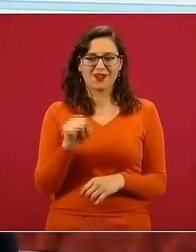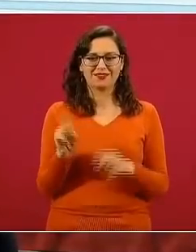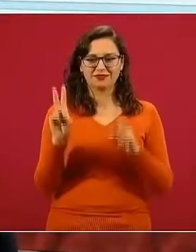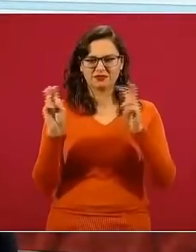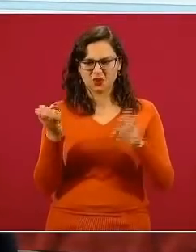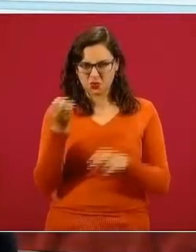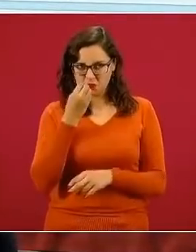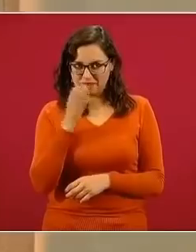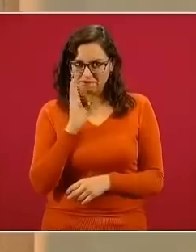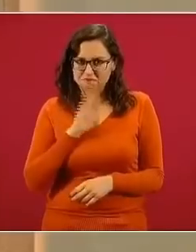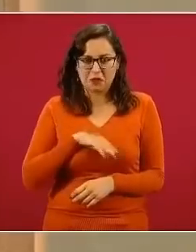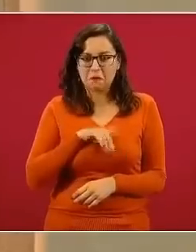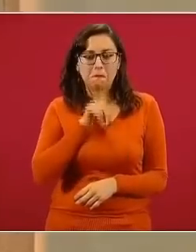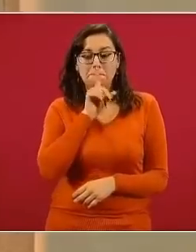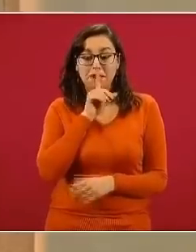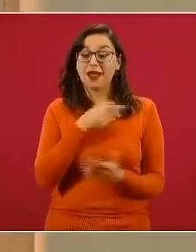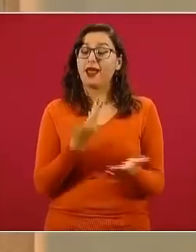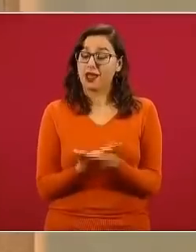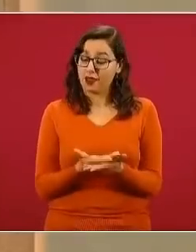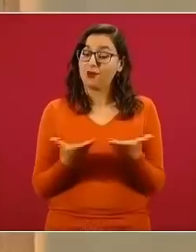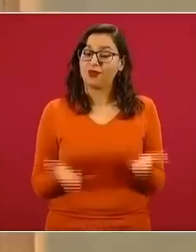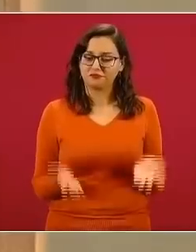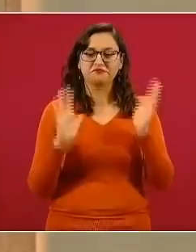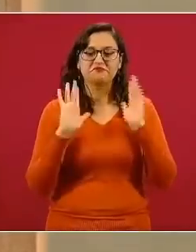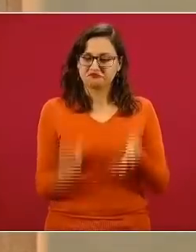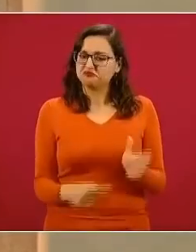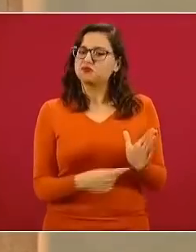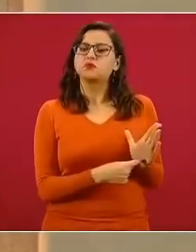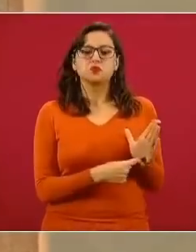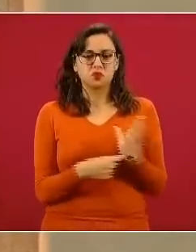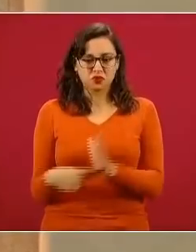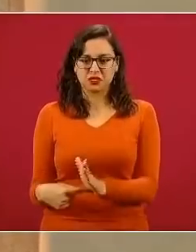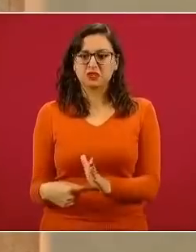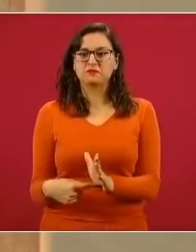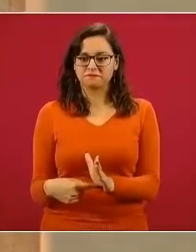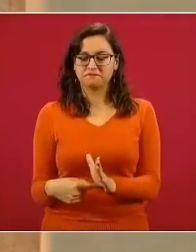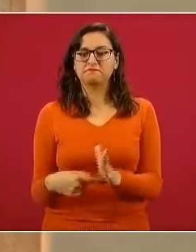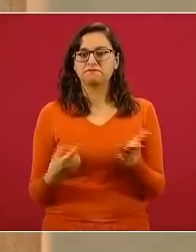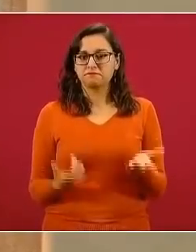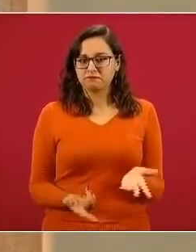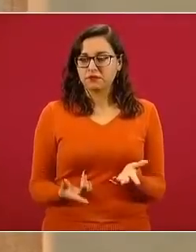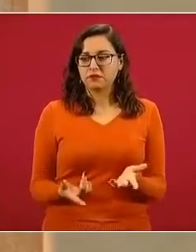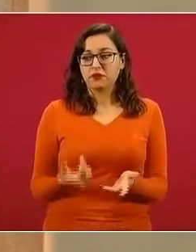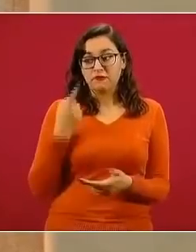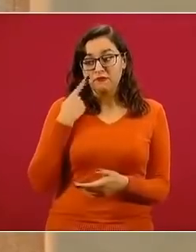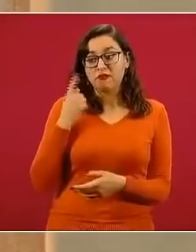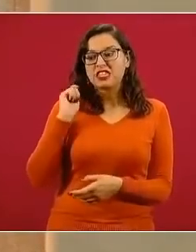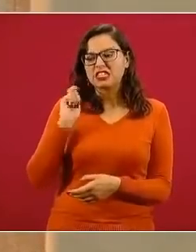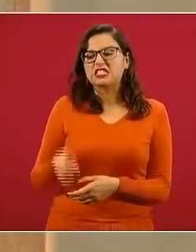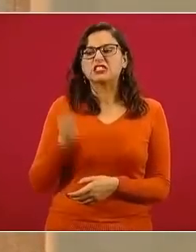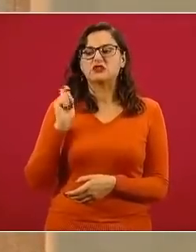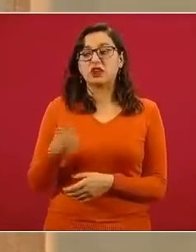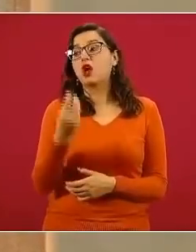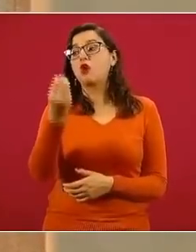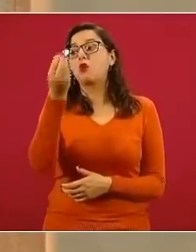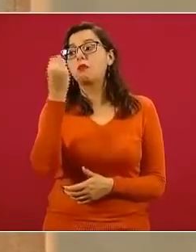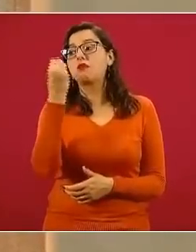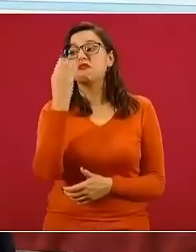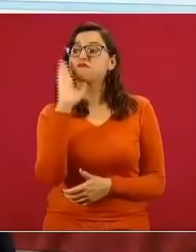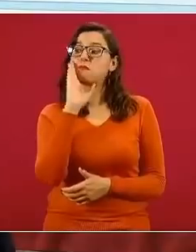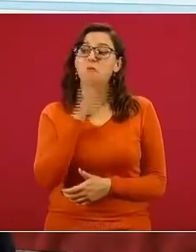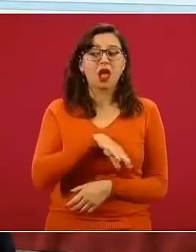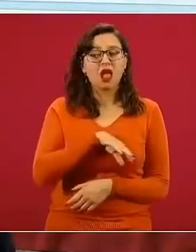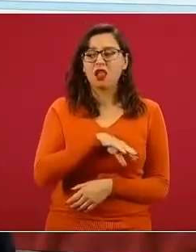ahora ya van a haber herramientas que van a permitir a los estudiantes entender de una manera mucho más precisa